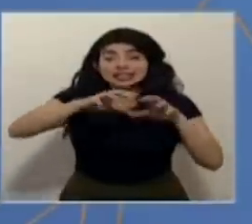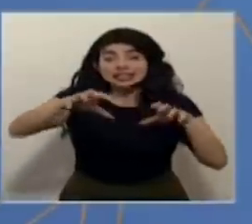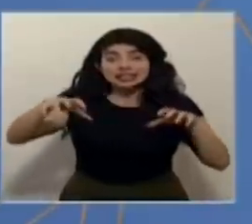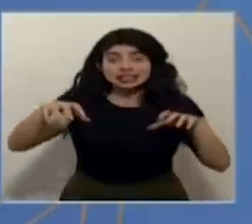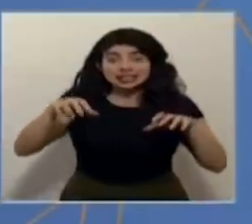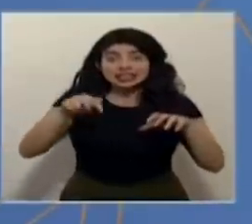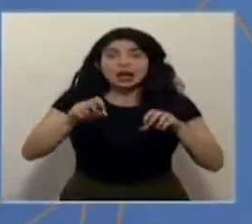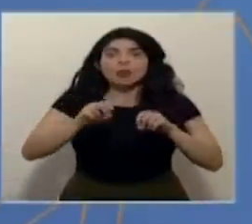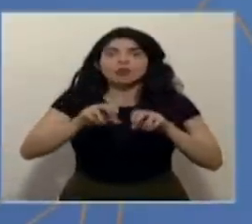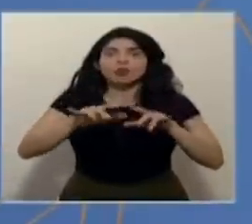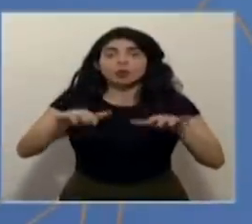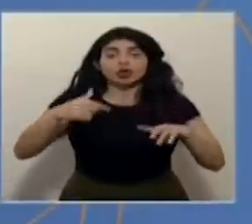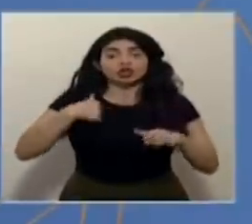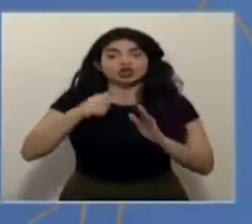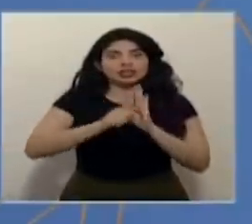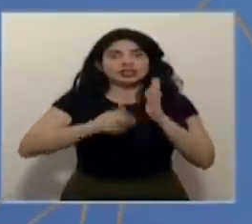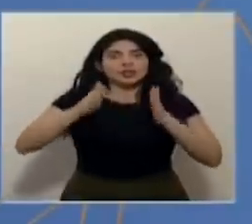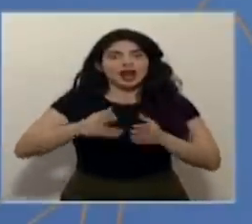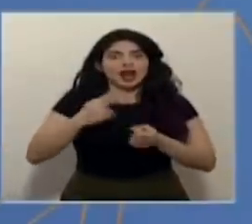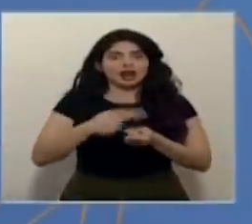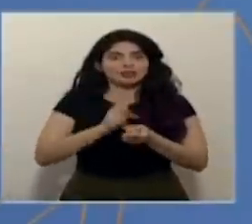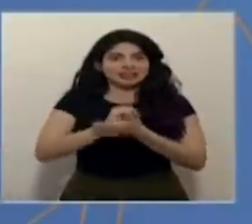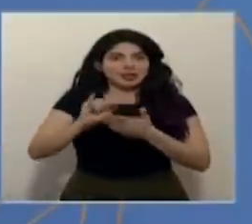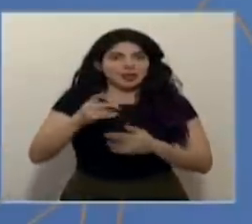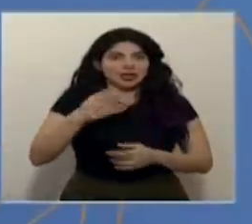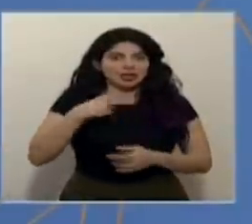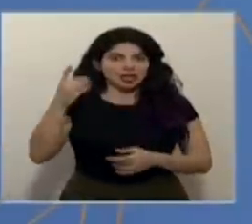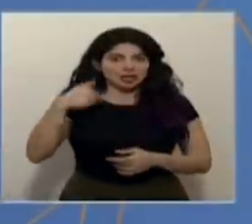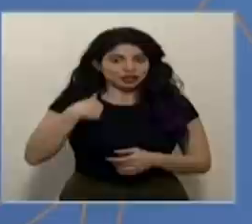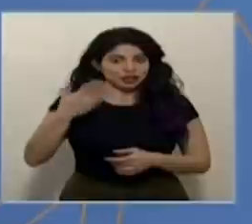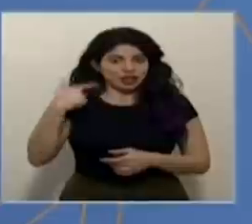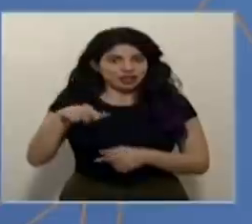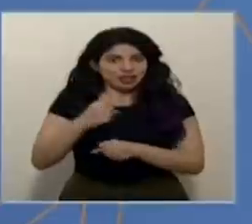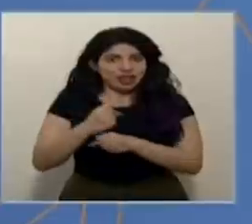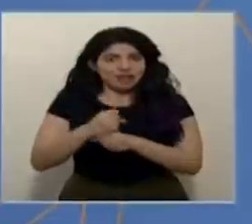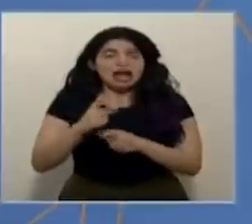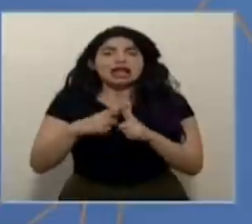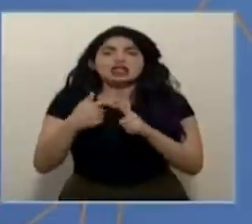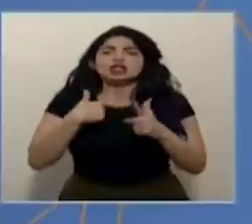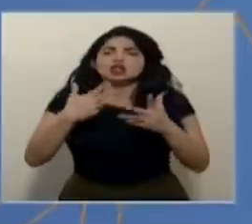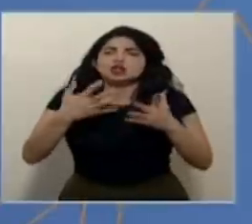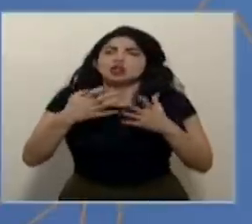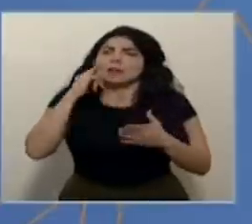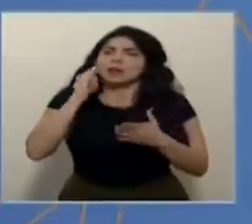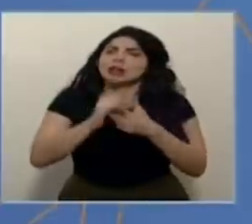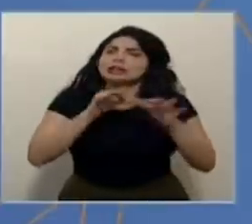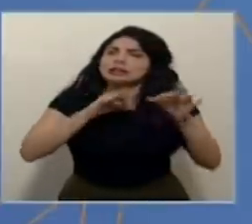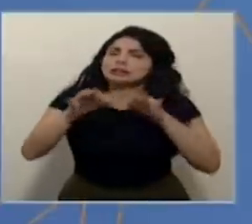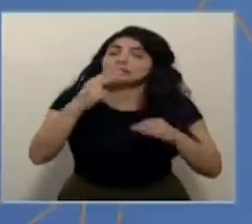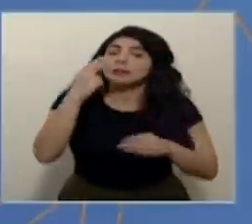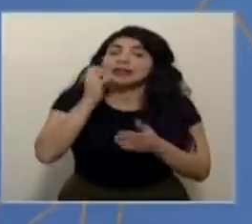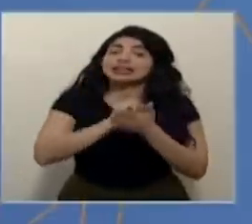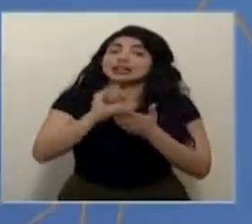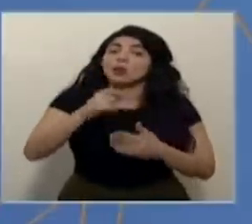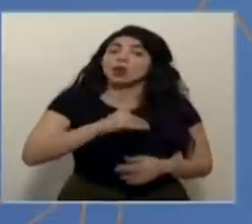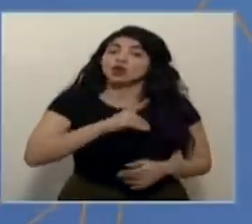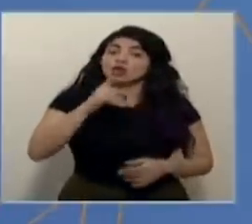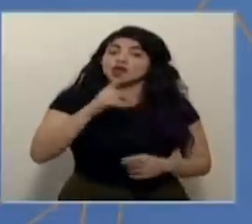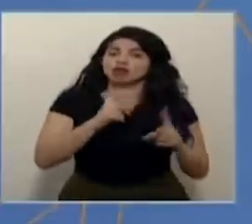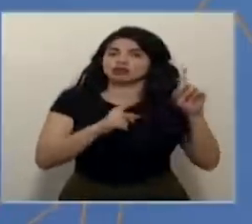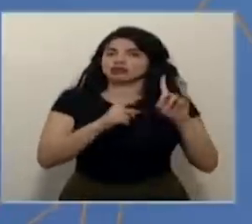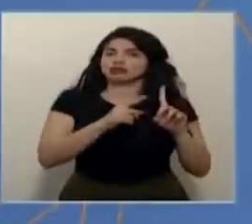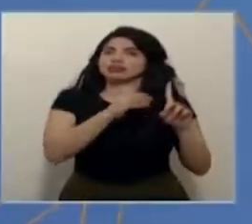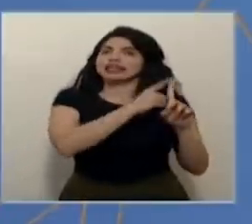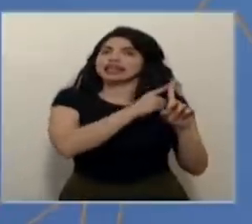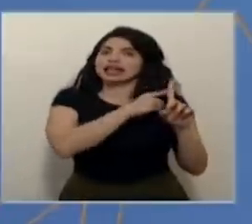cirujano en el Hospital San Juan de Dios y por eso yo quería explicarles claramente qué es lo que está pasando ahí. En el San Juan de Dios está la directora del hospital, la